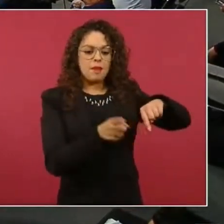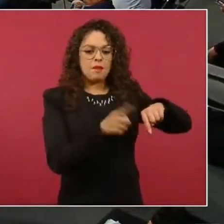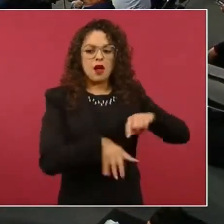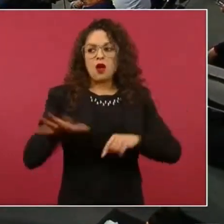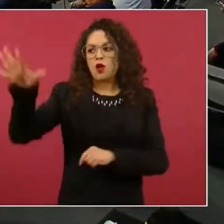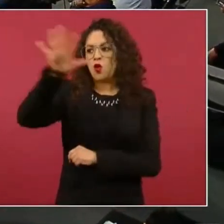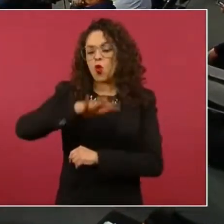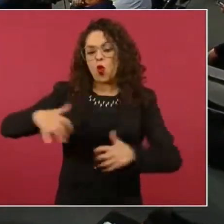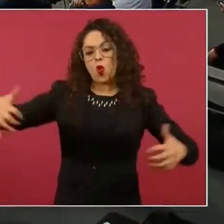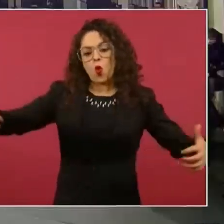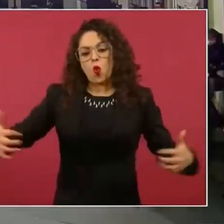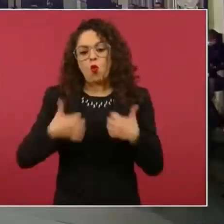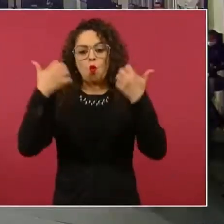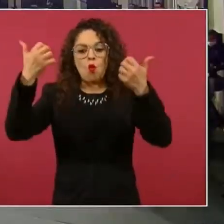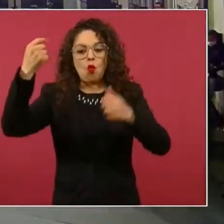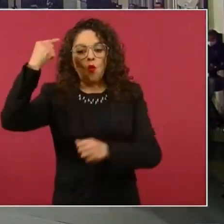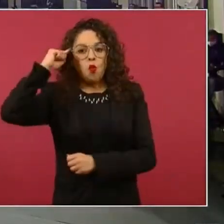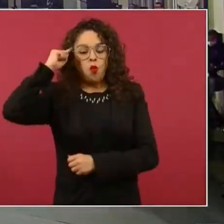gracias